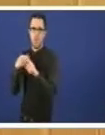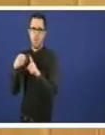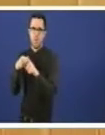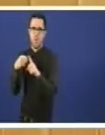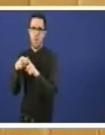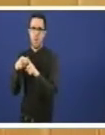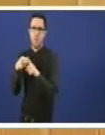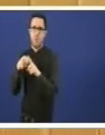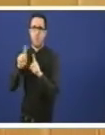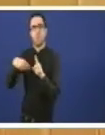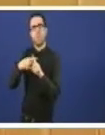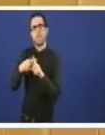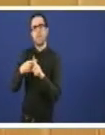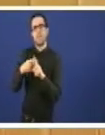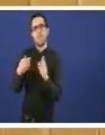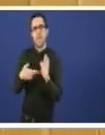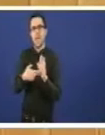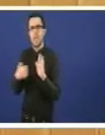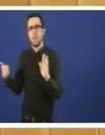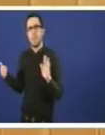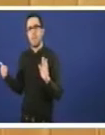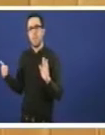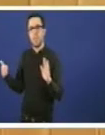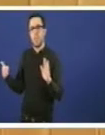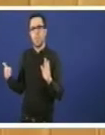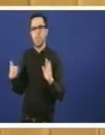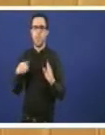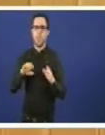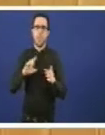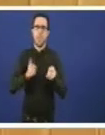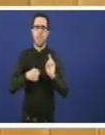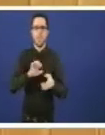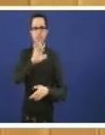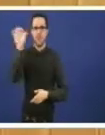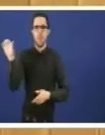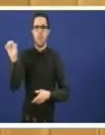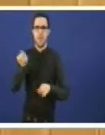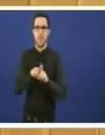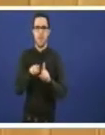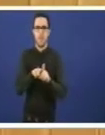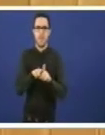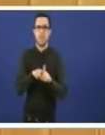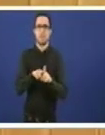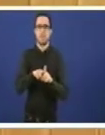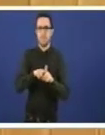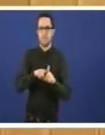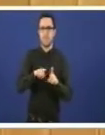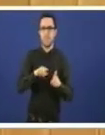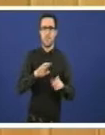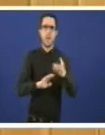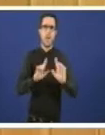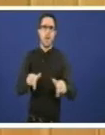eliminación o que propón a directiva europea que é a valorización energética deses residuos através da súa combustión